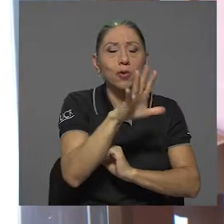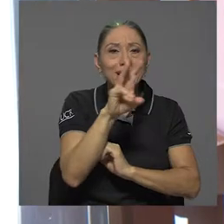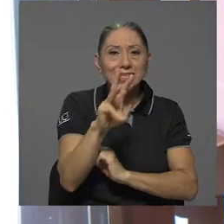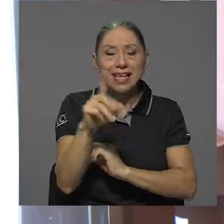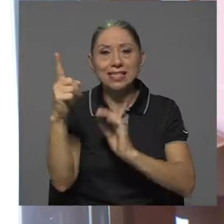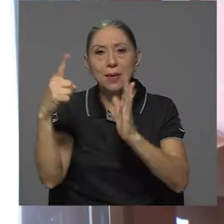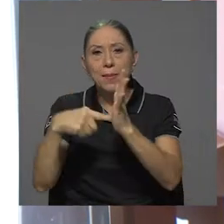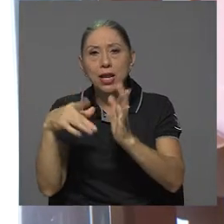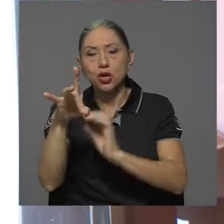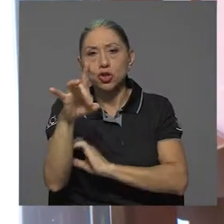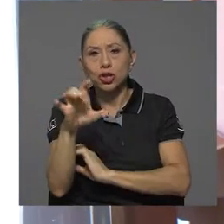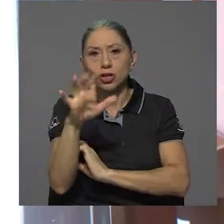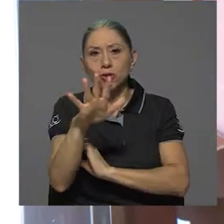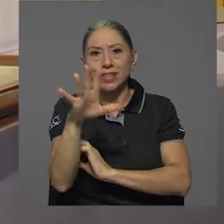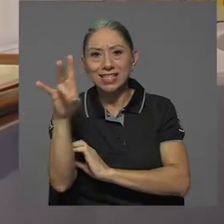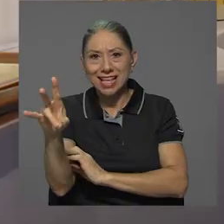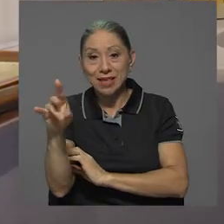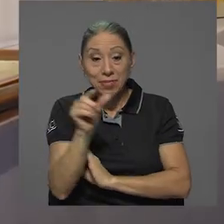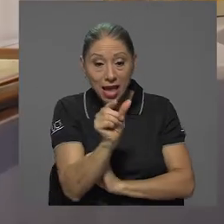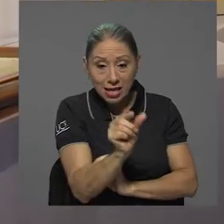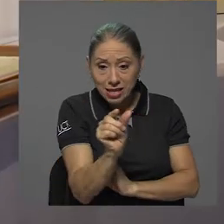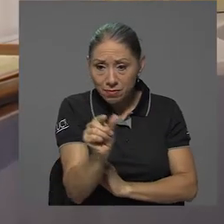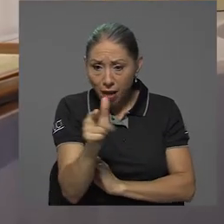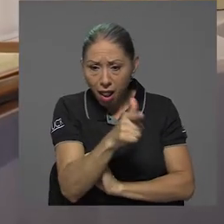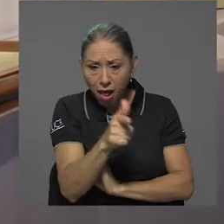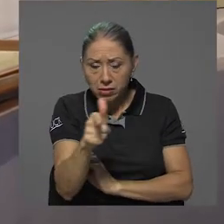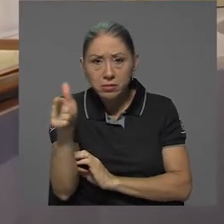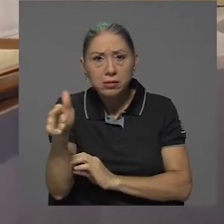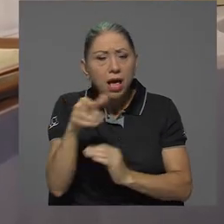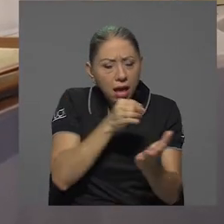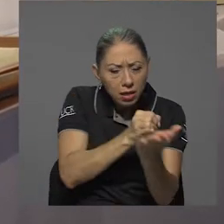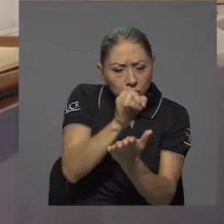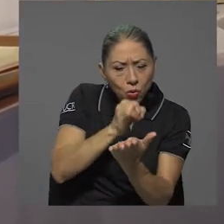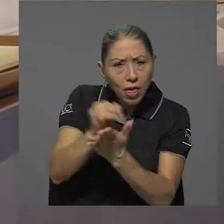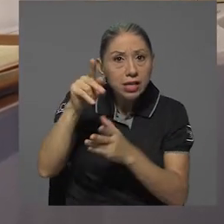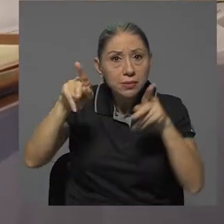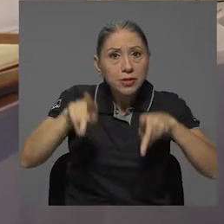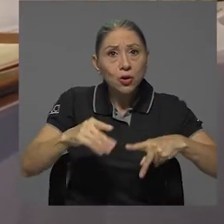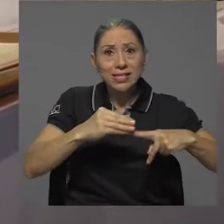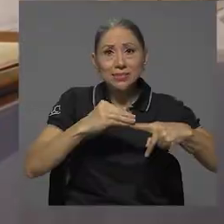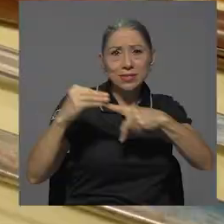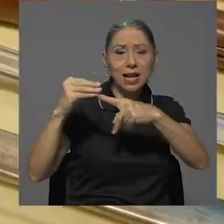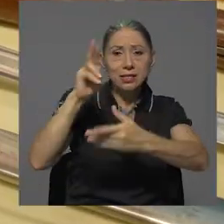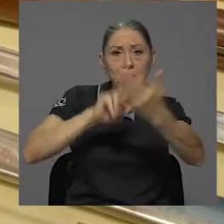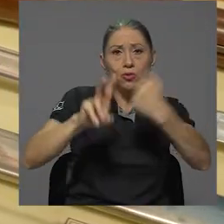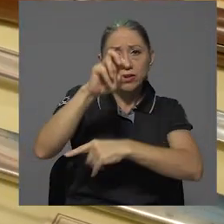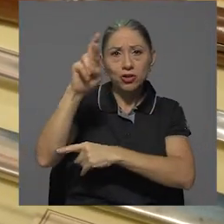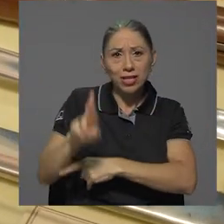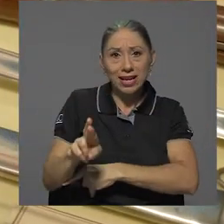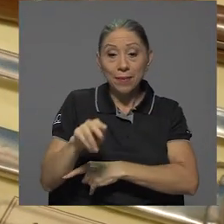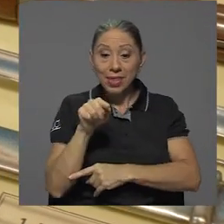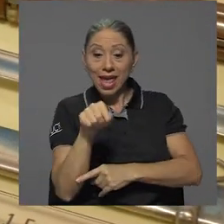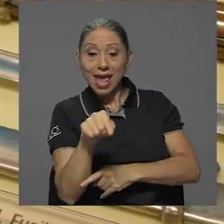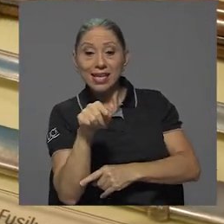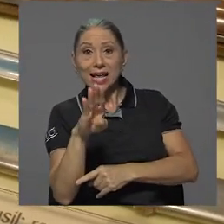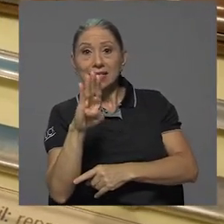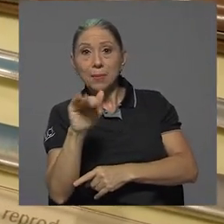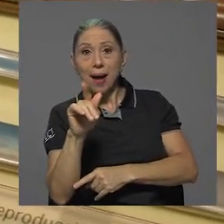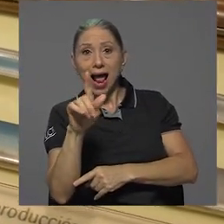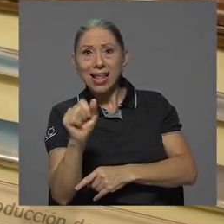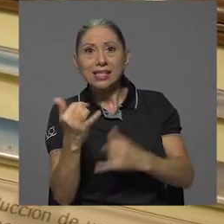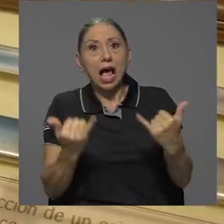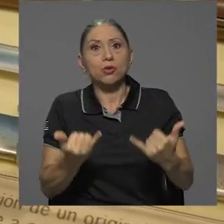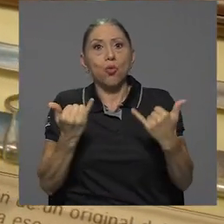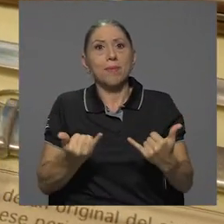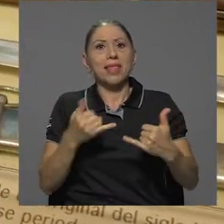-1857 serán estudiadas por especialistas de la Universidad de Costa Rica. Estas balas, que actualmente se